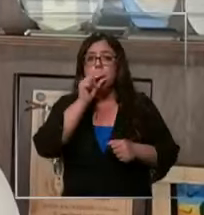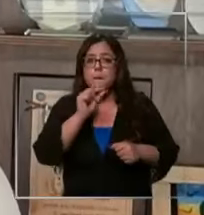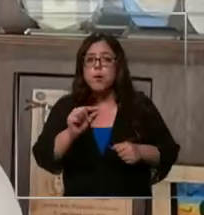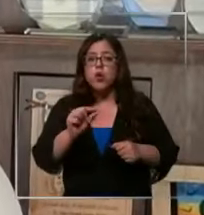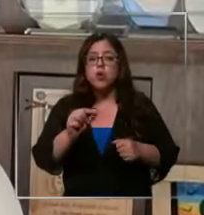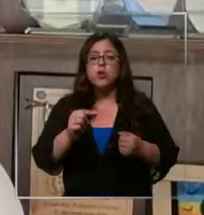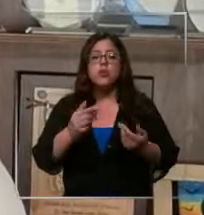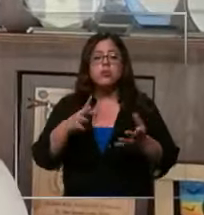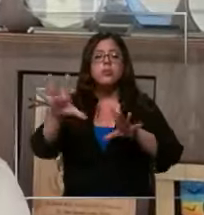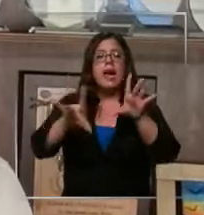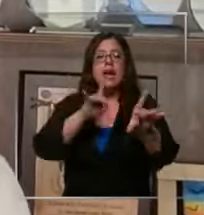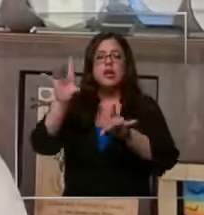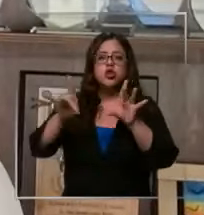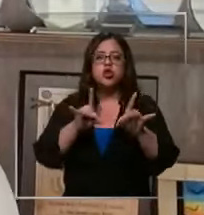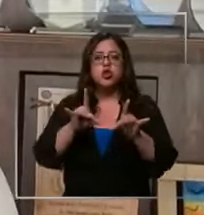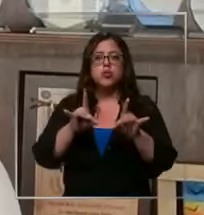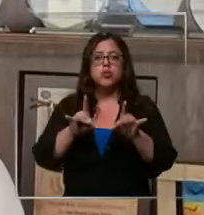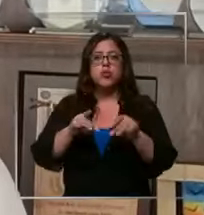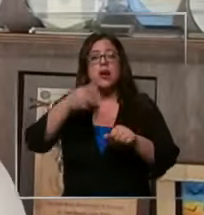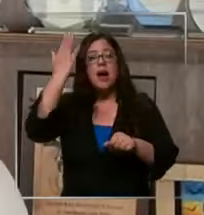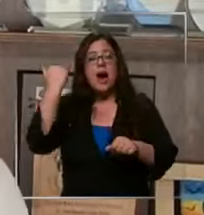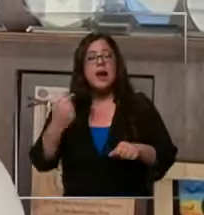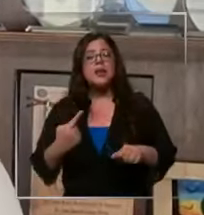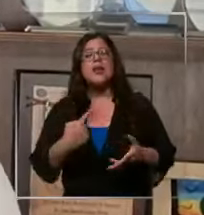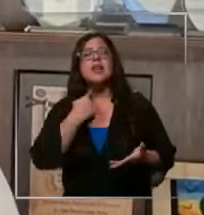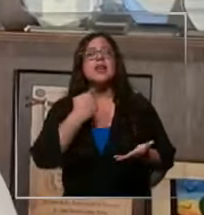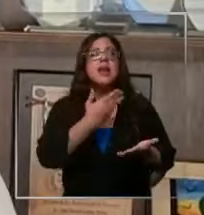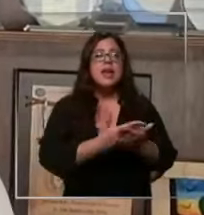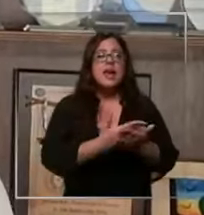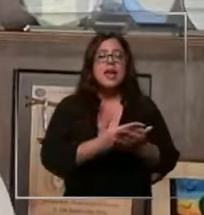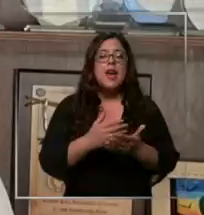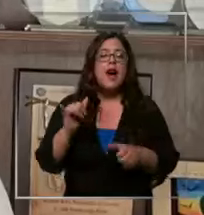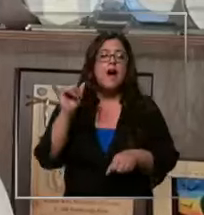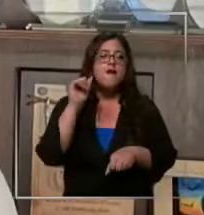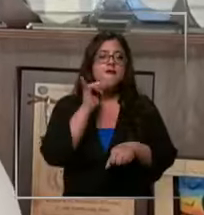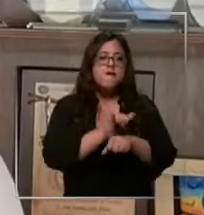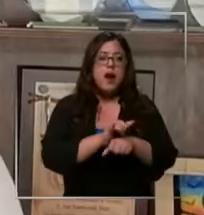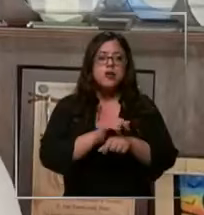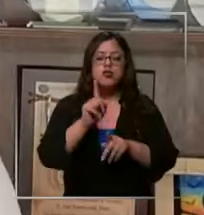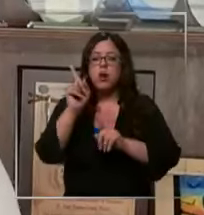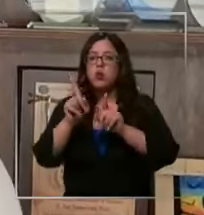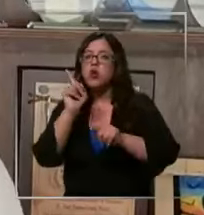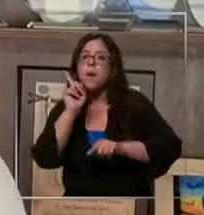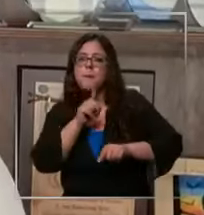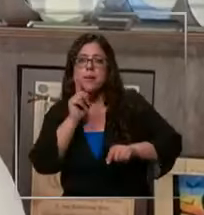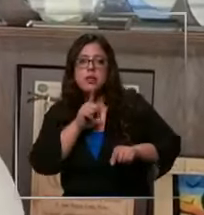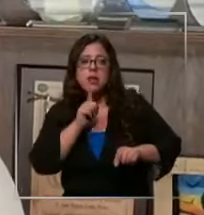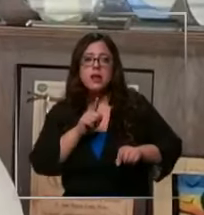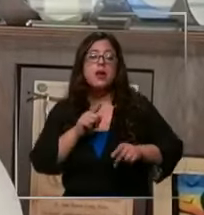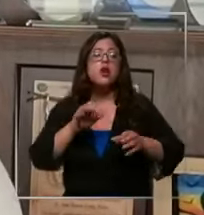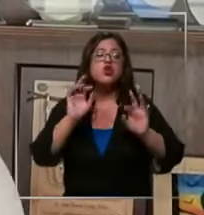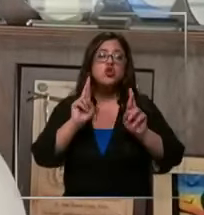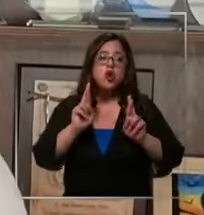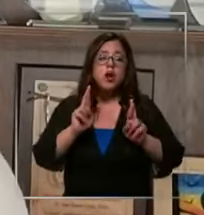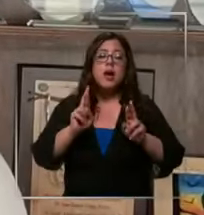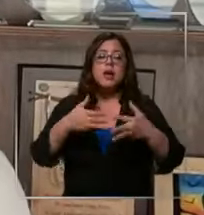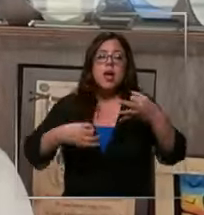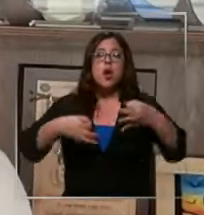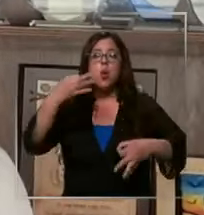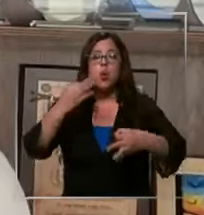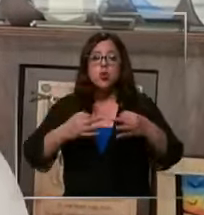Hace algunas semanas presentamos querellas por falso testimonio contra quienes han mentido en este caso y esperamos que ahora la justicia aclare